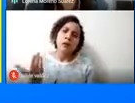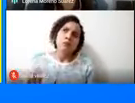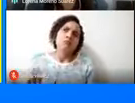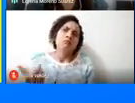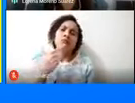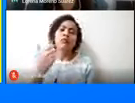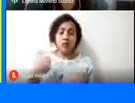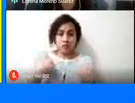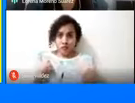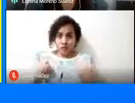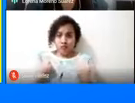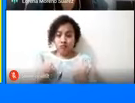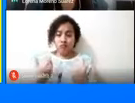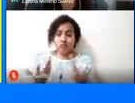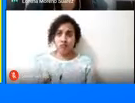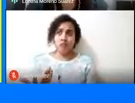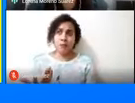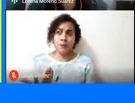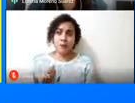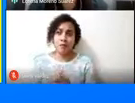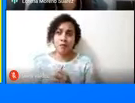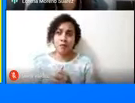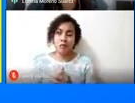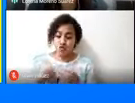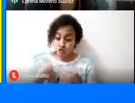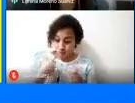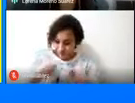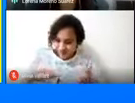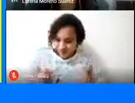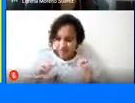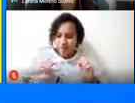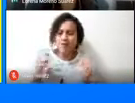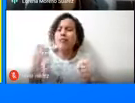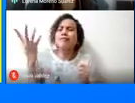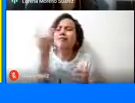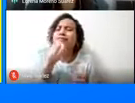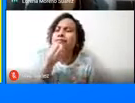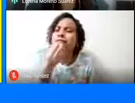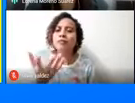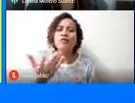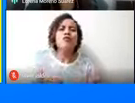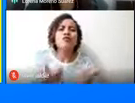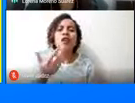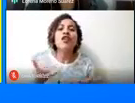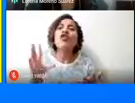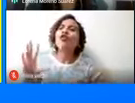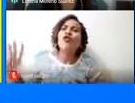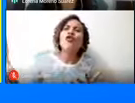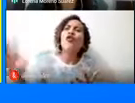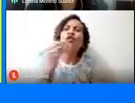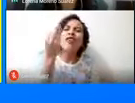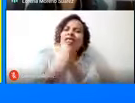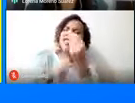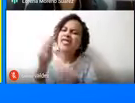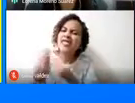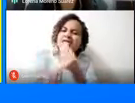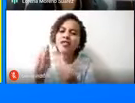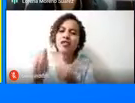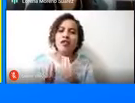para mí como bogotana la más bonita es todo lo que se está generando